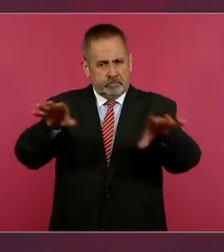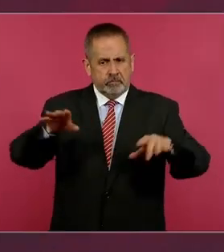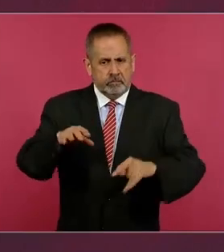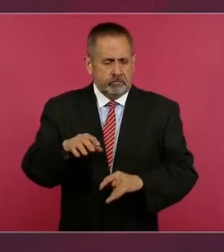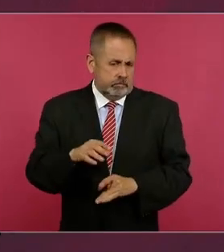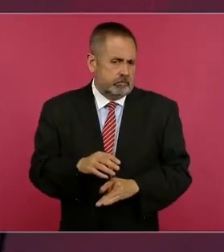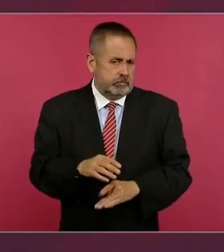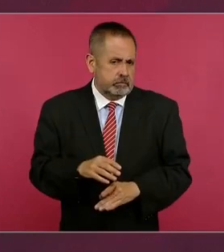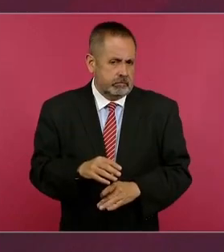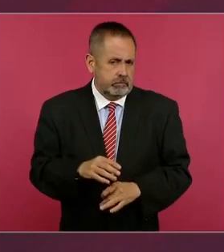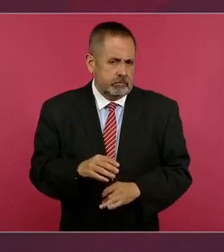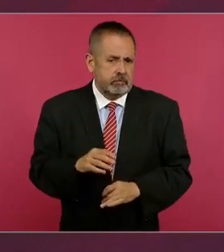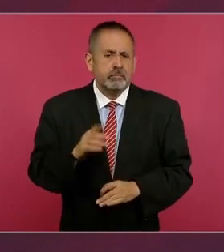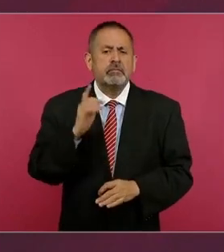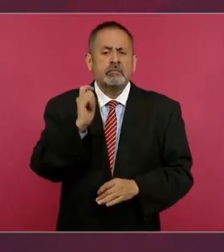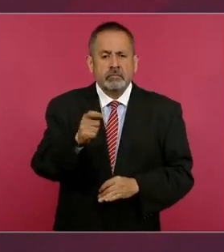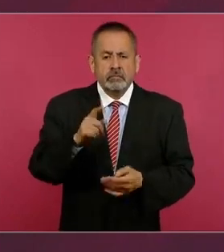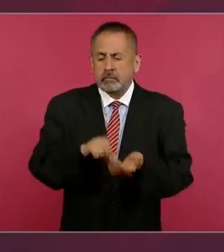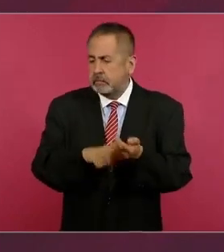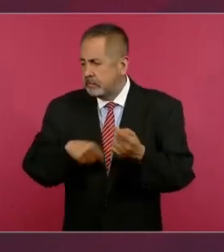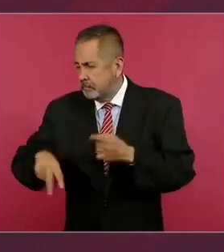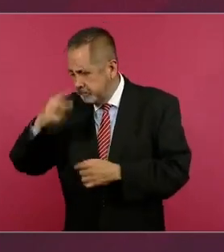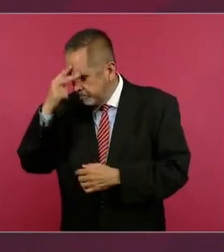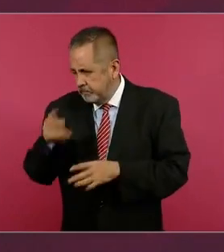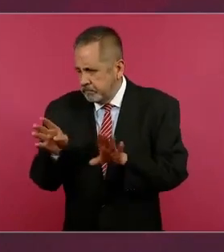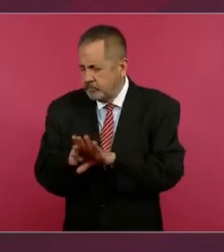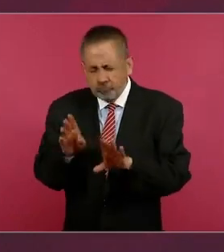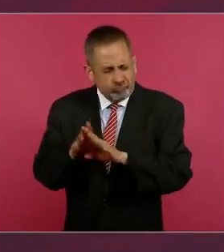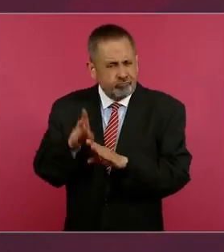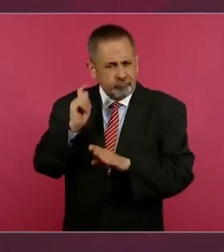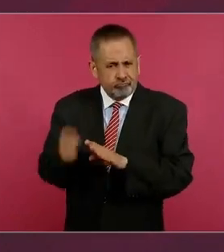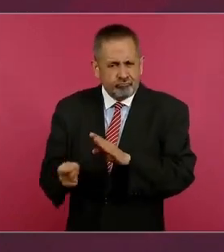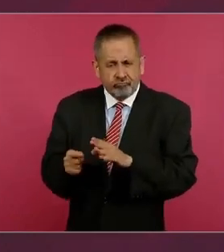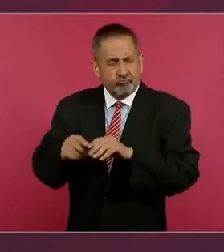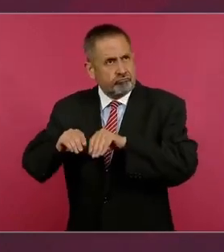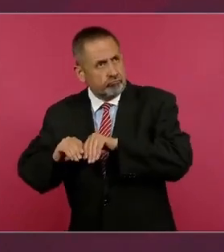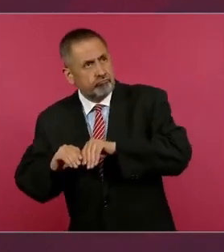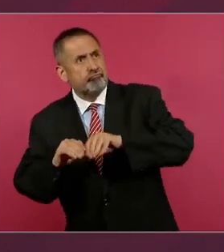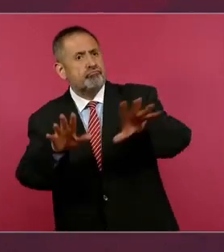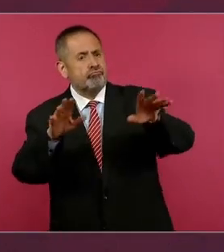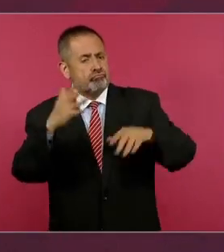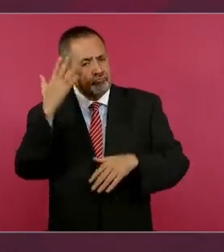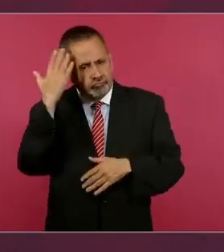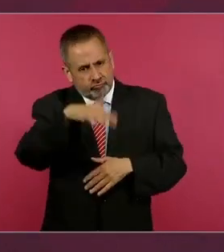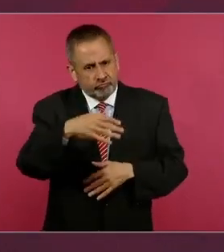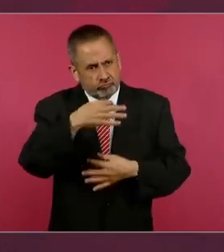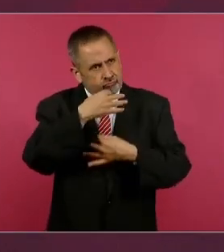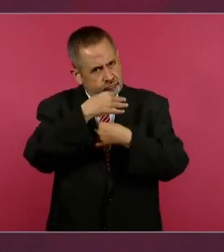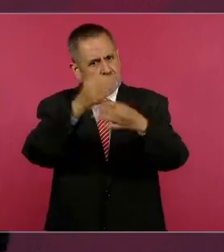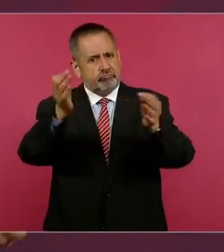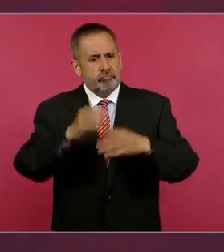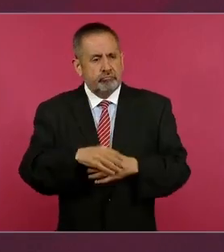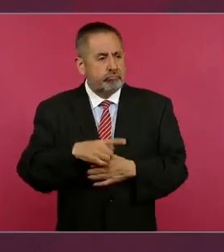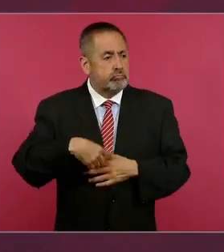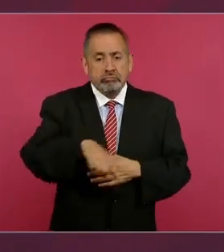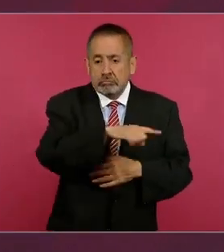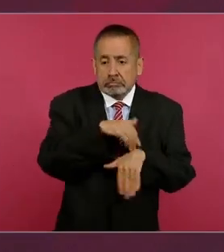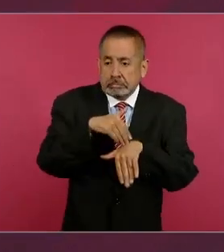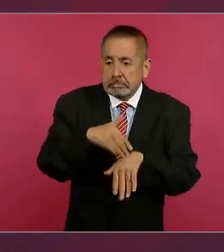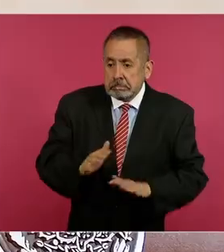lo que se está viviendo en México y que no se dejen